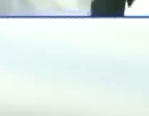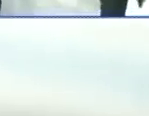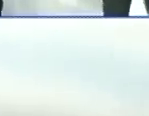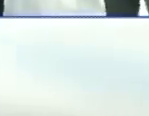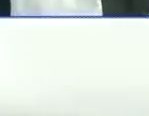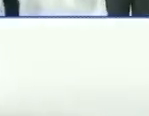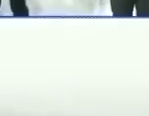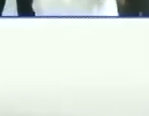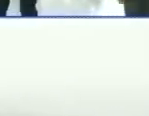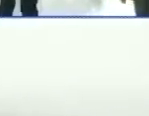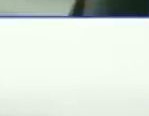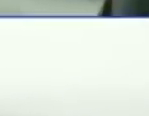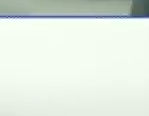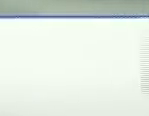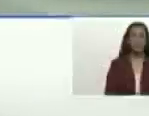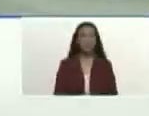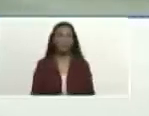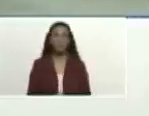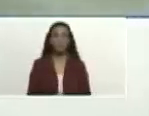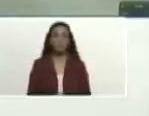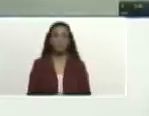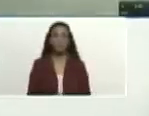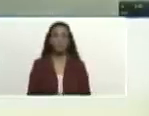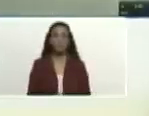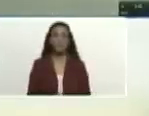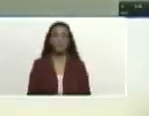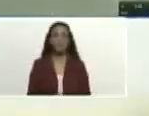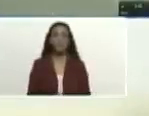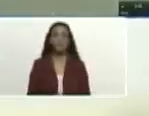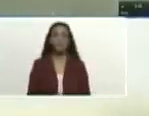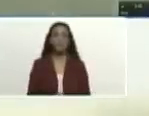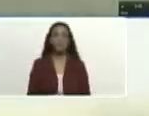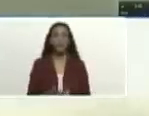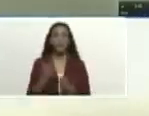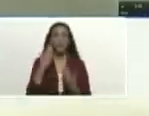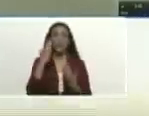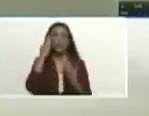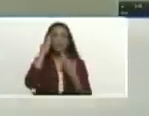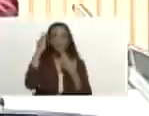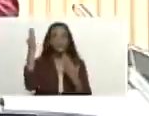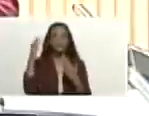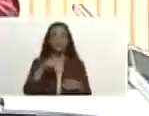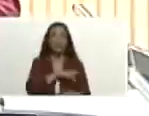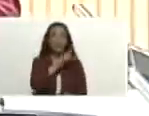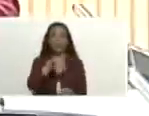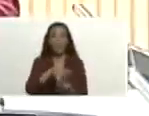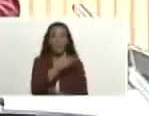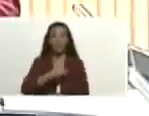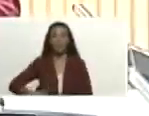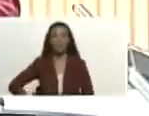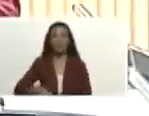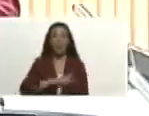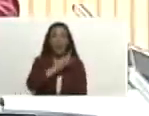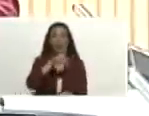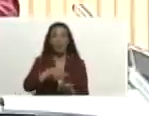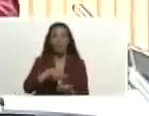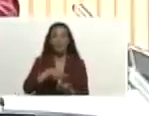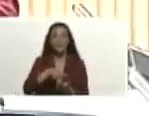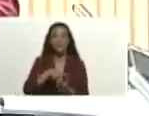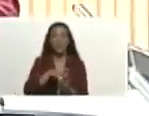contacto con el equipo de trabajo, porque somos un equipo, lo importante es que somos un equipo, sólido, consolidado, capaz